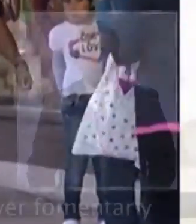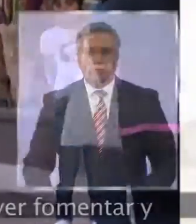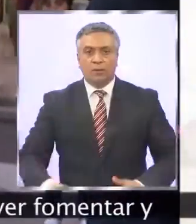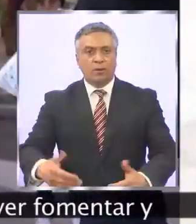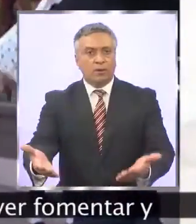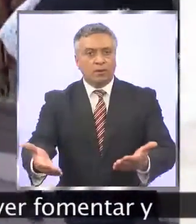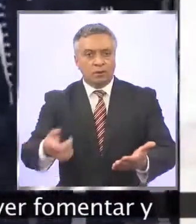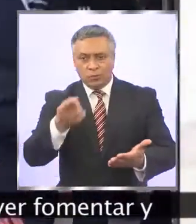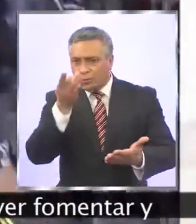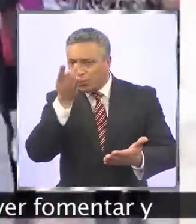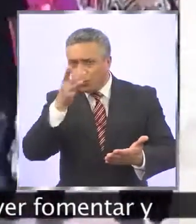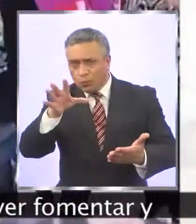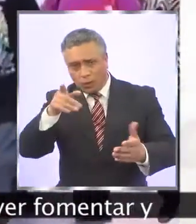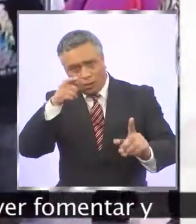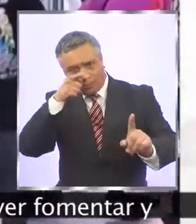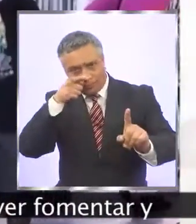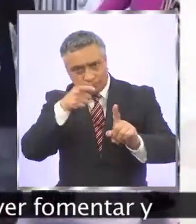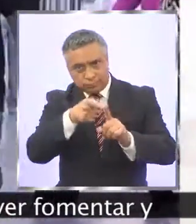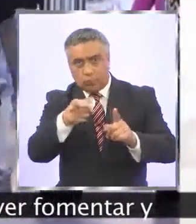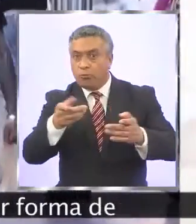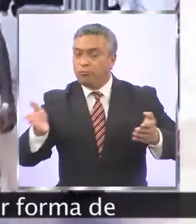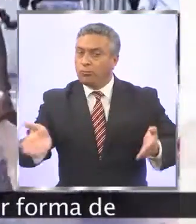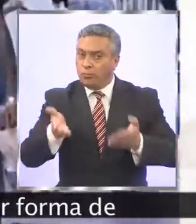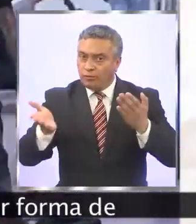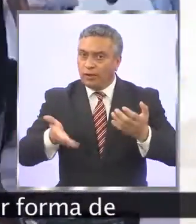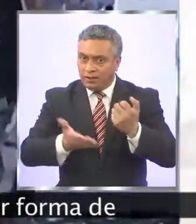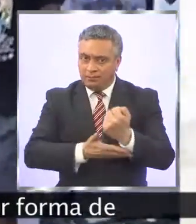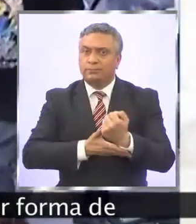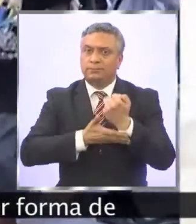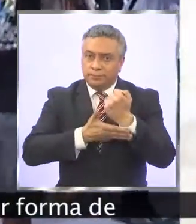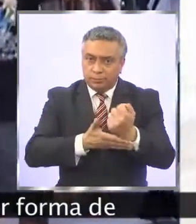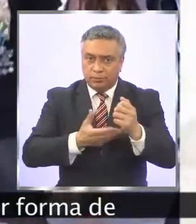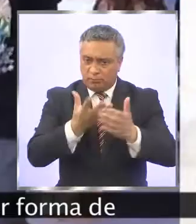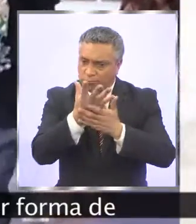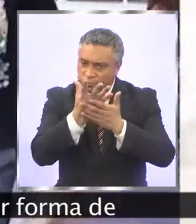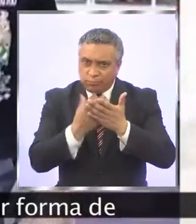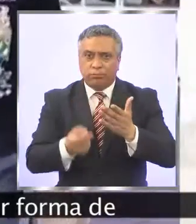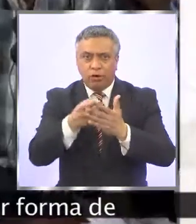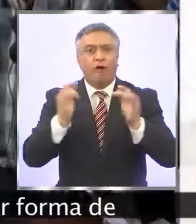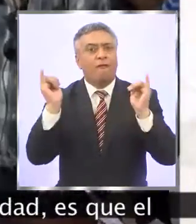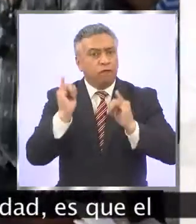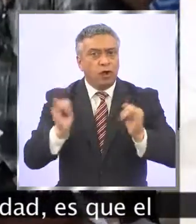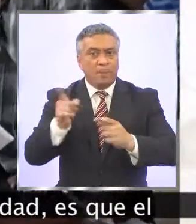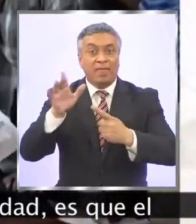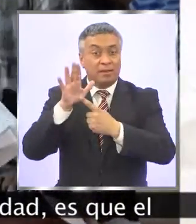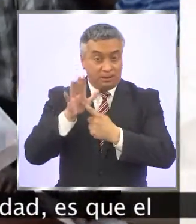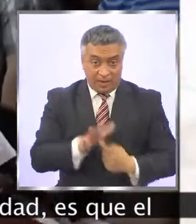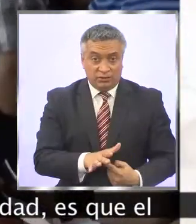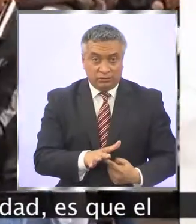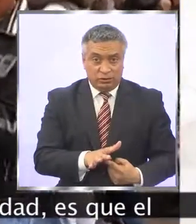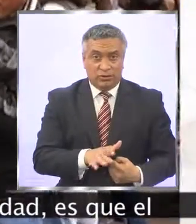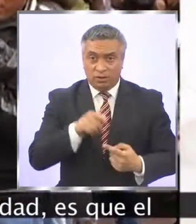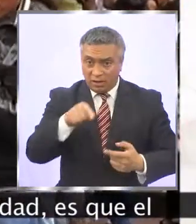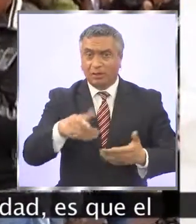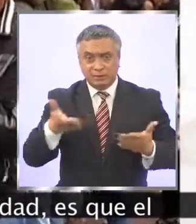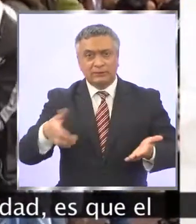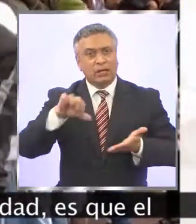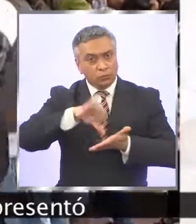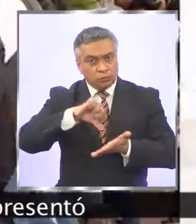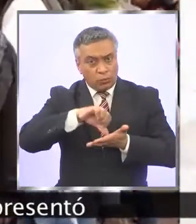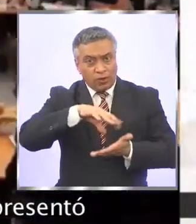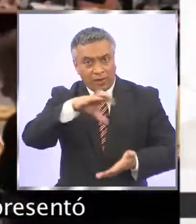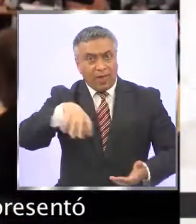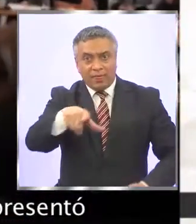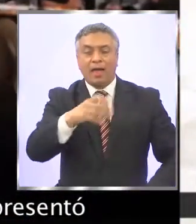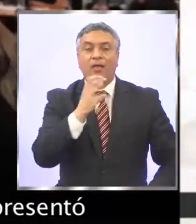Como único horizonte en promover, fomentar y contribuir a erradicar cualquier forma de discriminación arbitraria en las ciudades